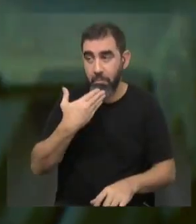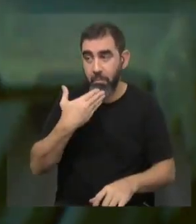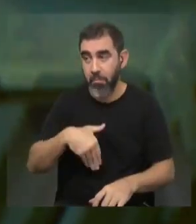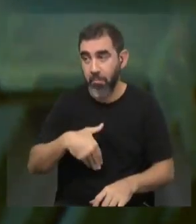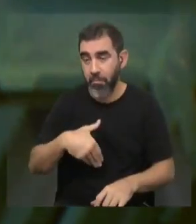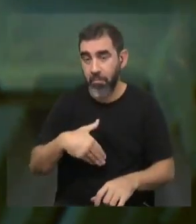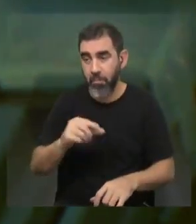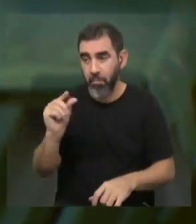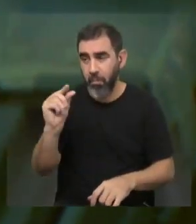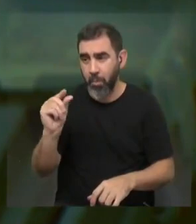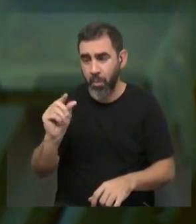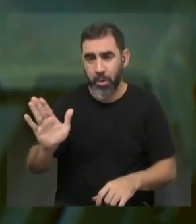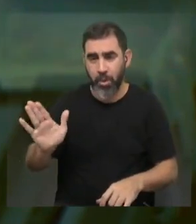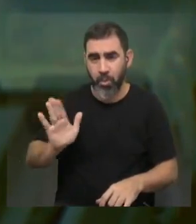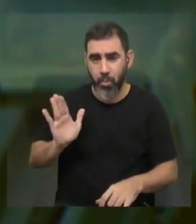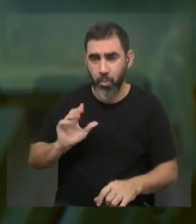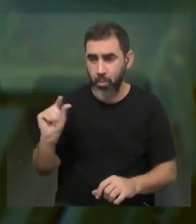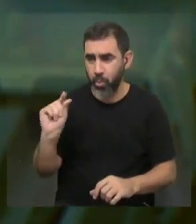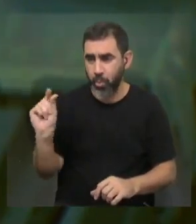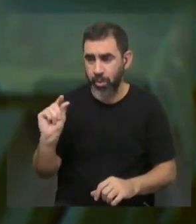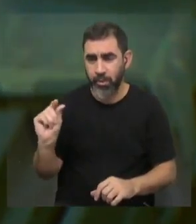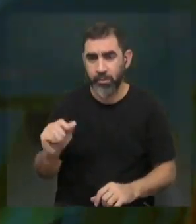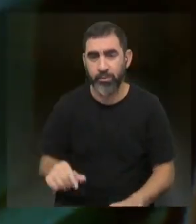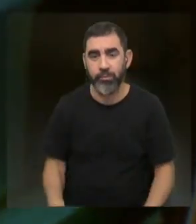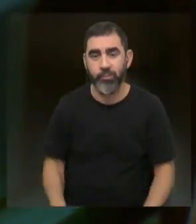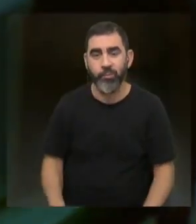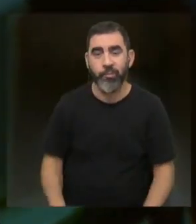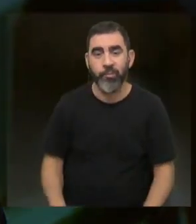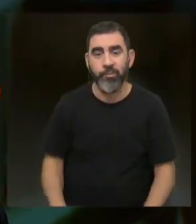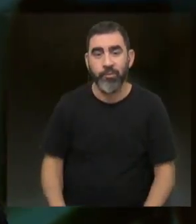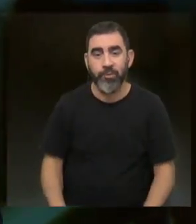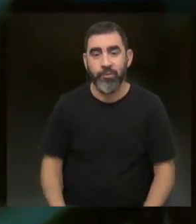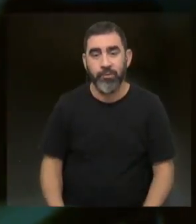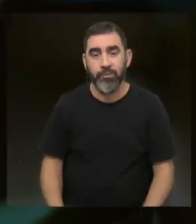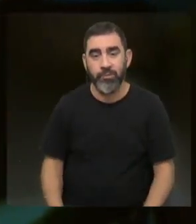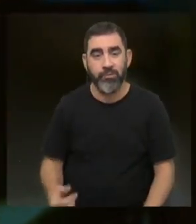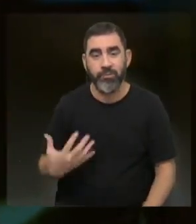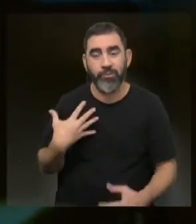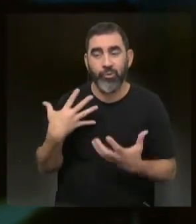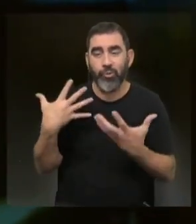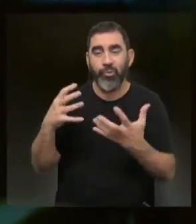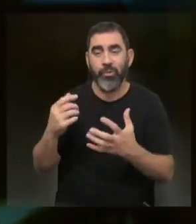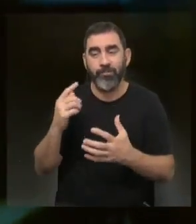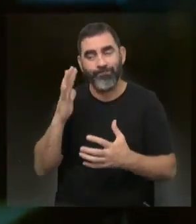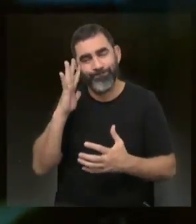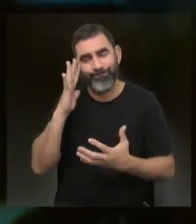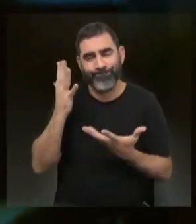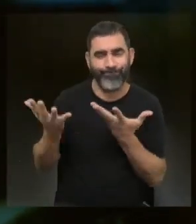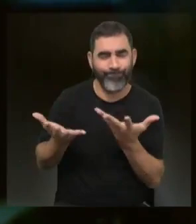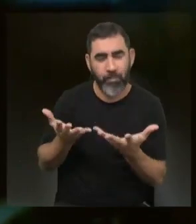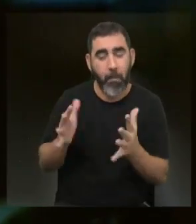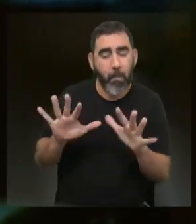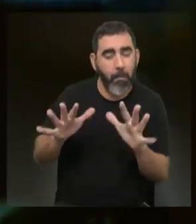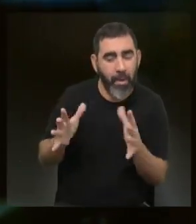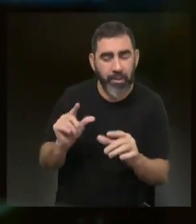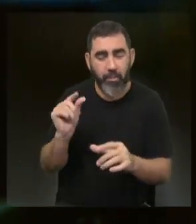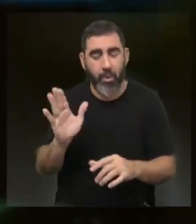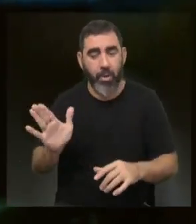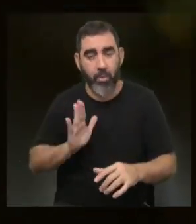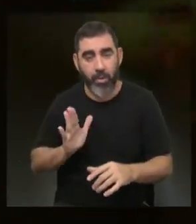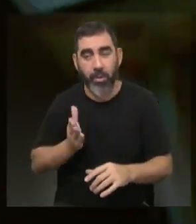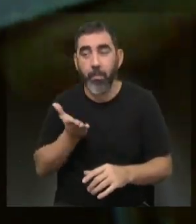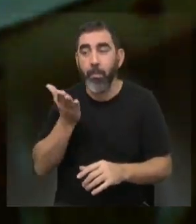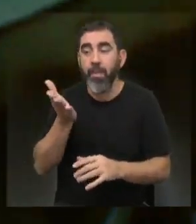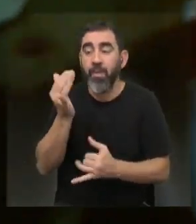la atención la poca cantidad de mujeres que vi. Y lo que quisimos es no quedarnos en la intuición de que, ah, parecería que no hay muchas mujeres, sino